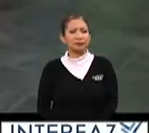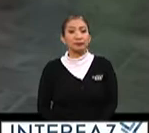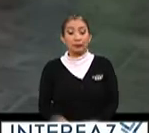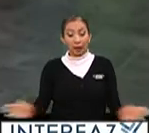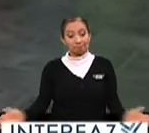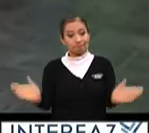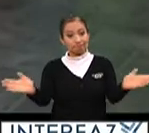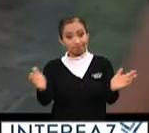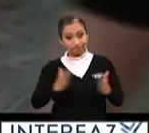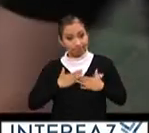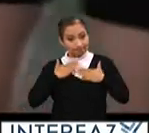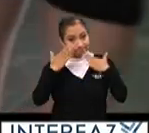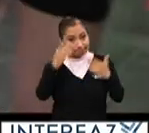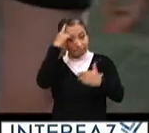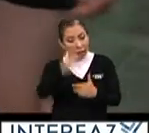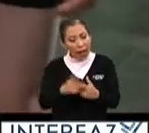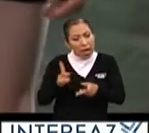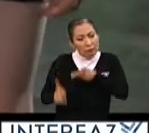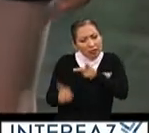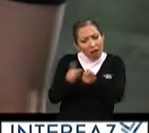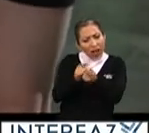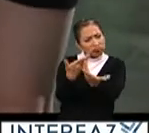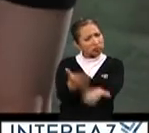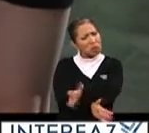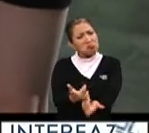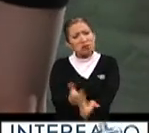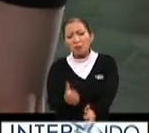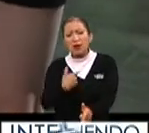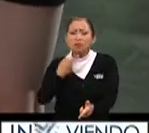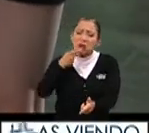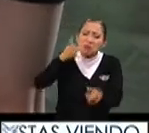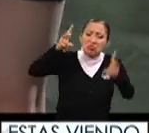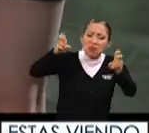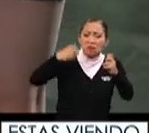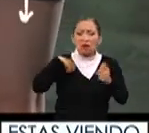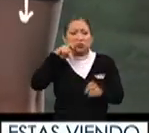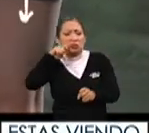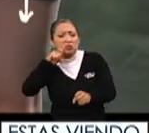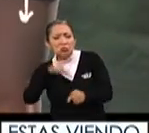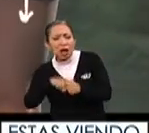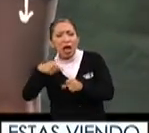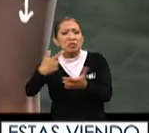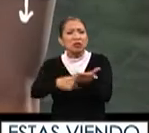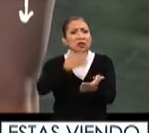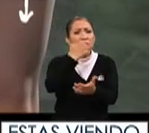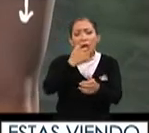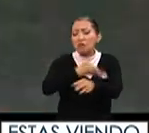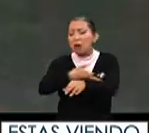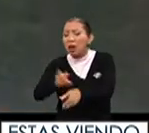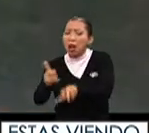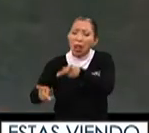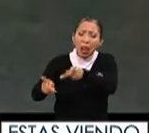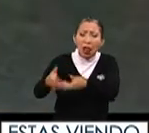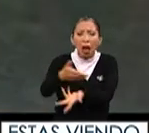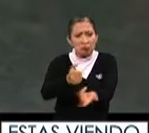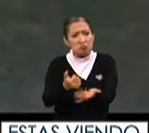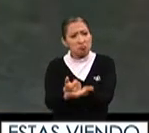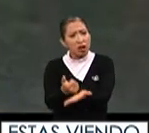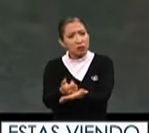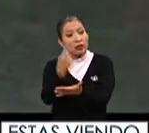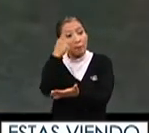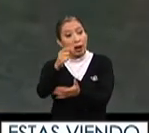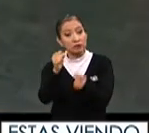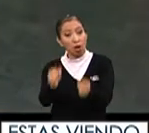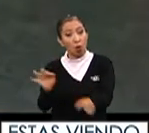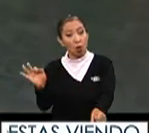Fomentar la confianza para discutir abiertamente sobre sexualidad en la escuela y con la familia contribuye